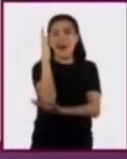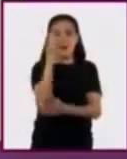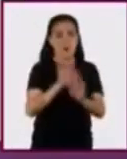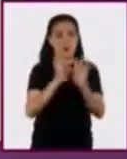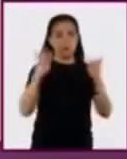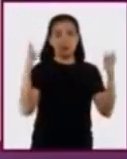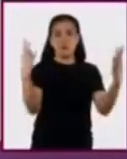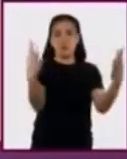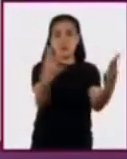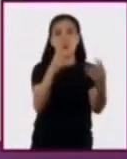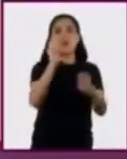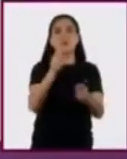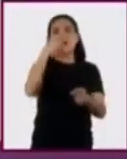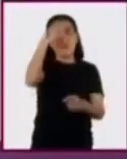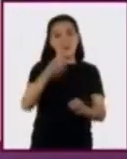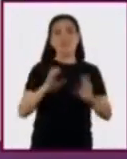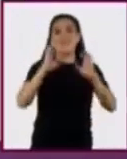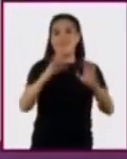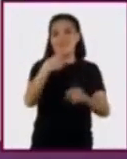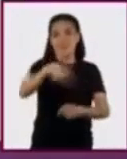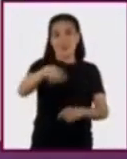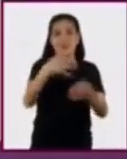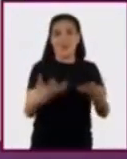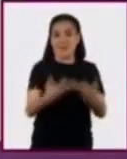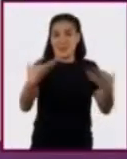terminaban de fijar el terreno.